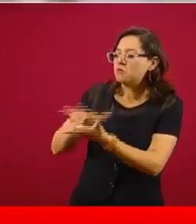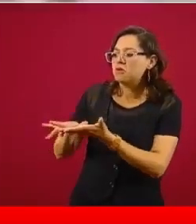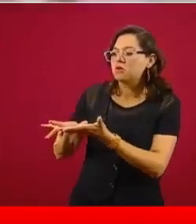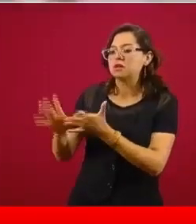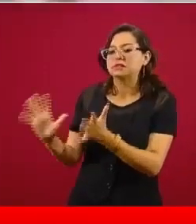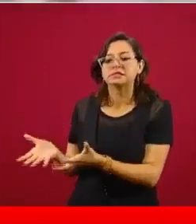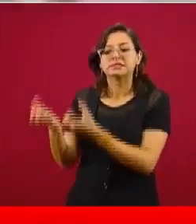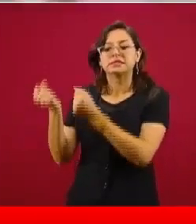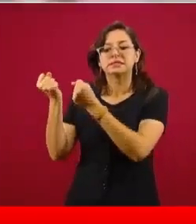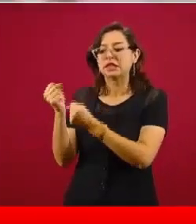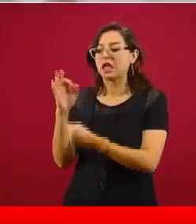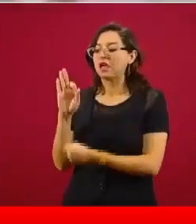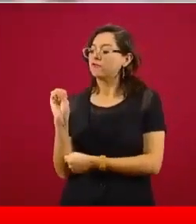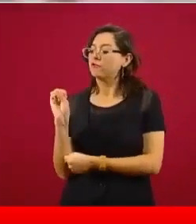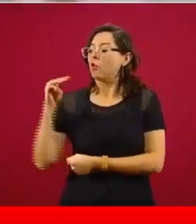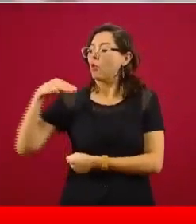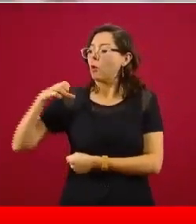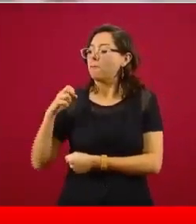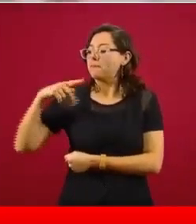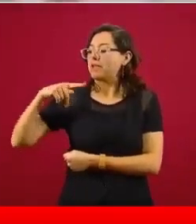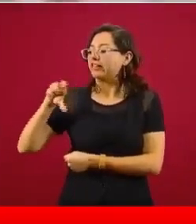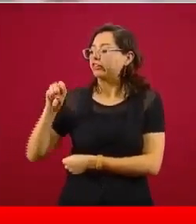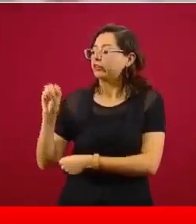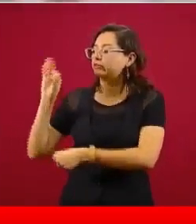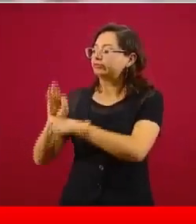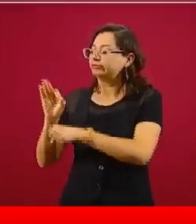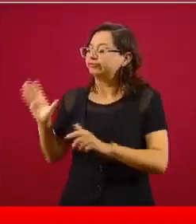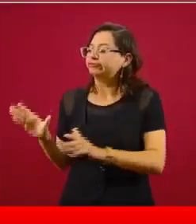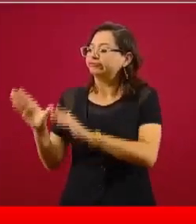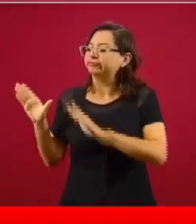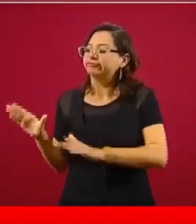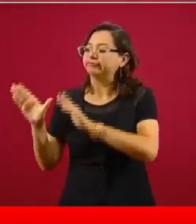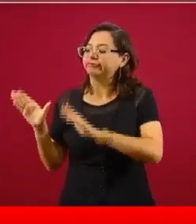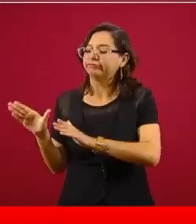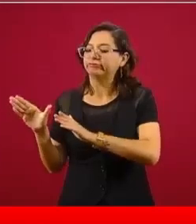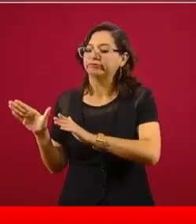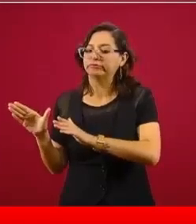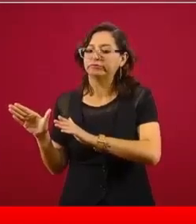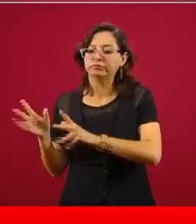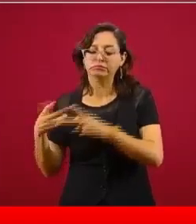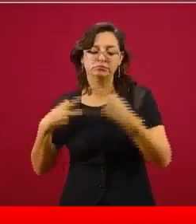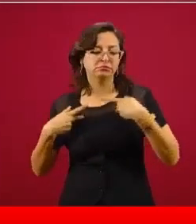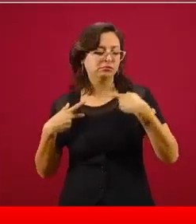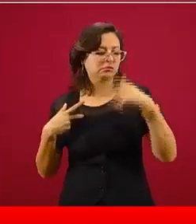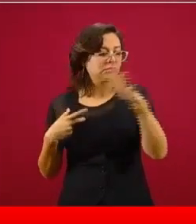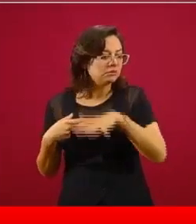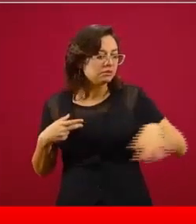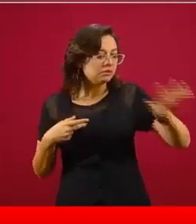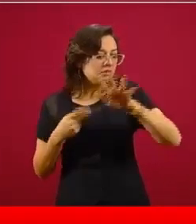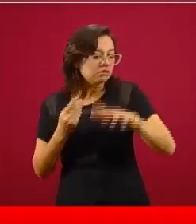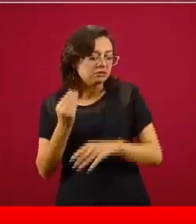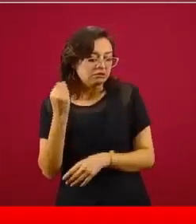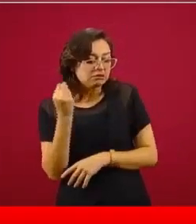Y lo poco que le daban a los de abajo le llamaban de manera despectiva,